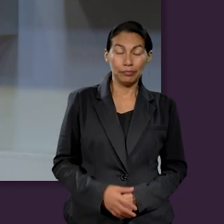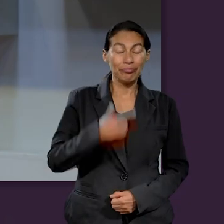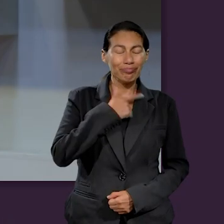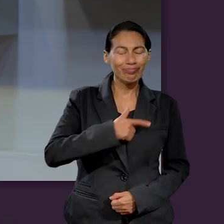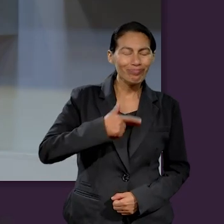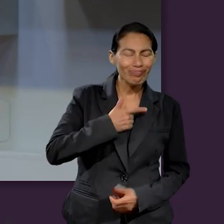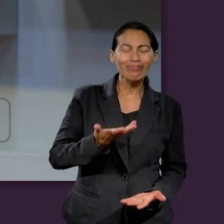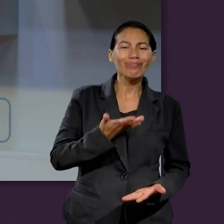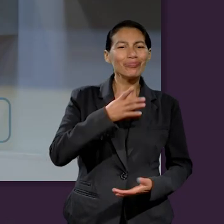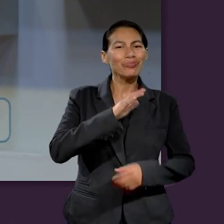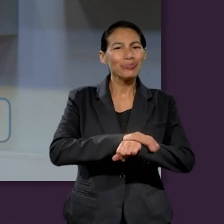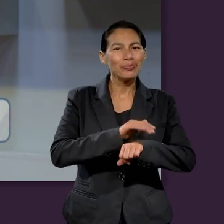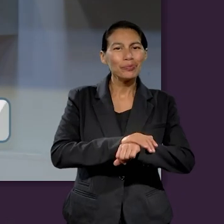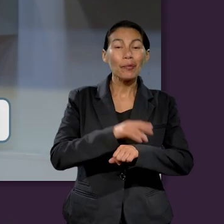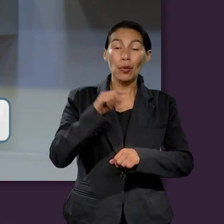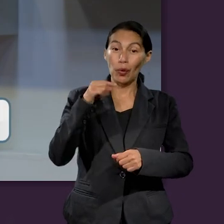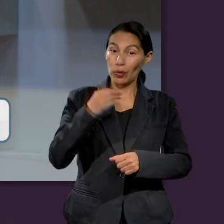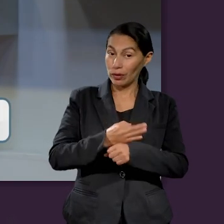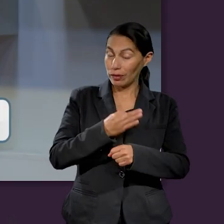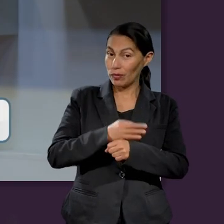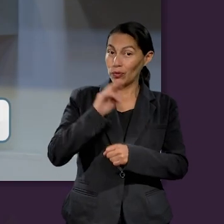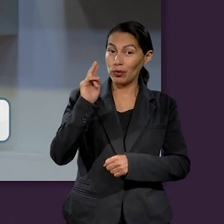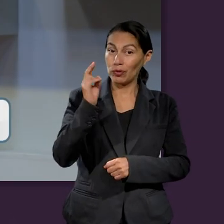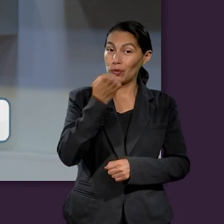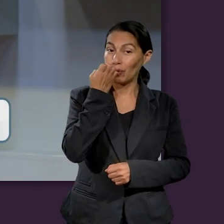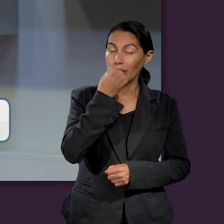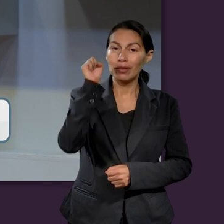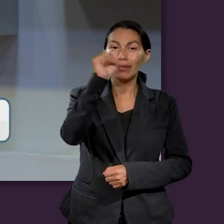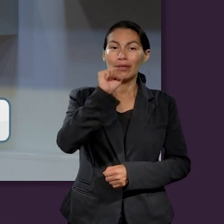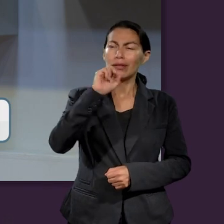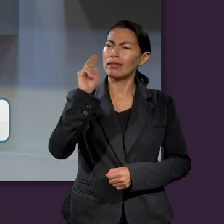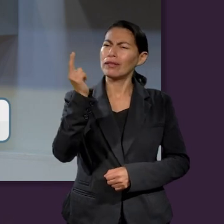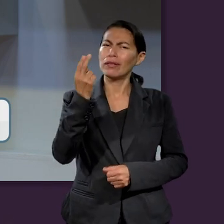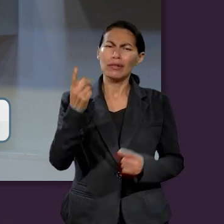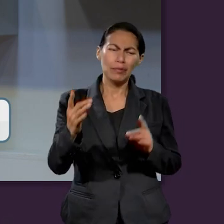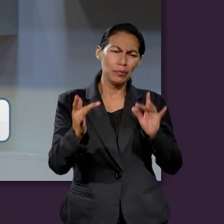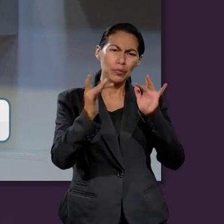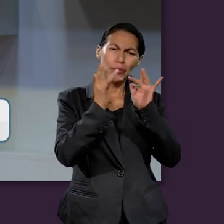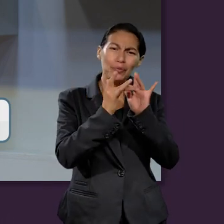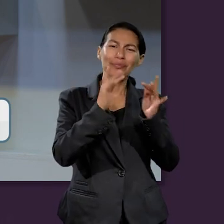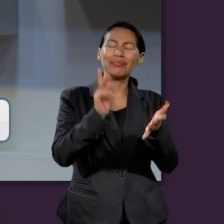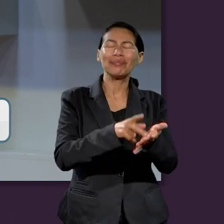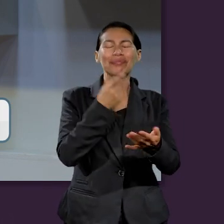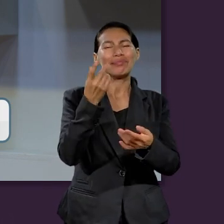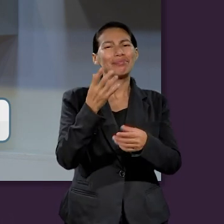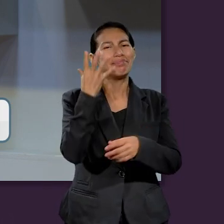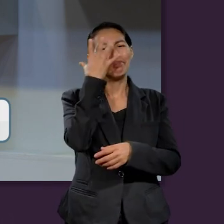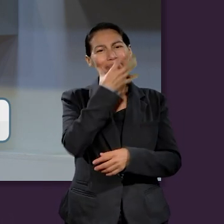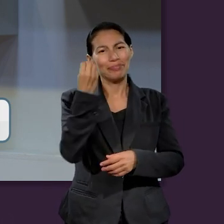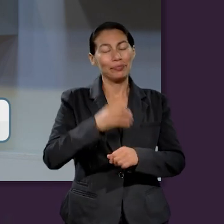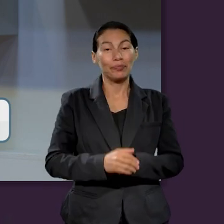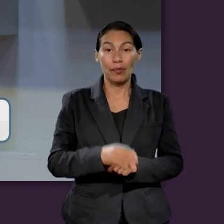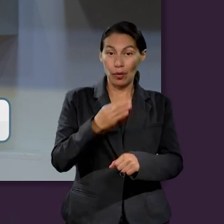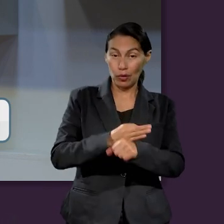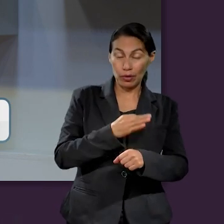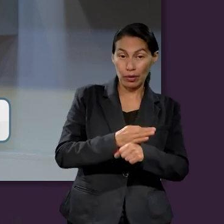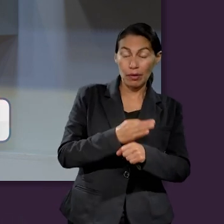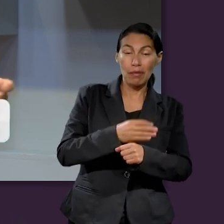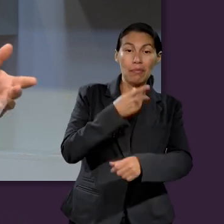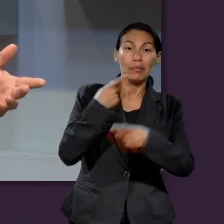Amigos, qué gusto volver a encontrarnos en nuestro programa Escuela Sabática Universitaria.